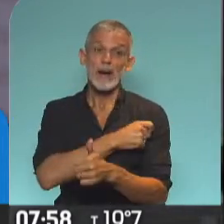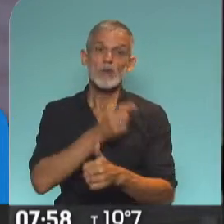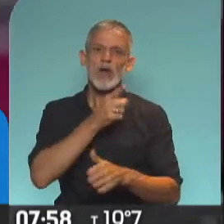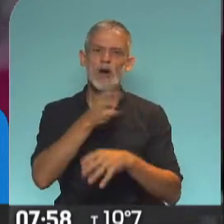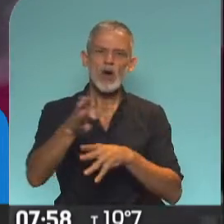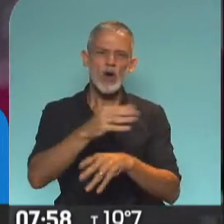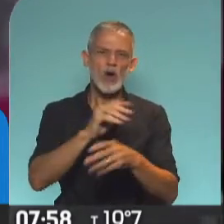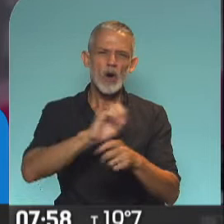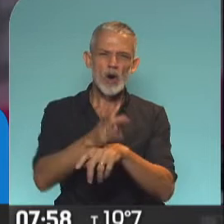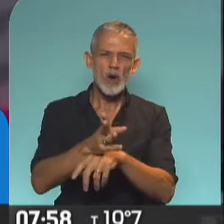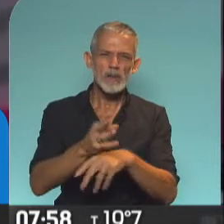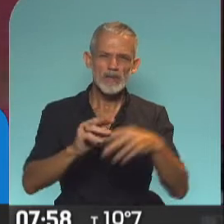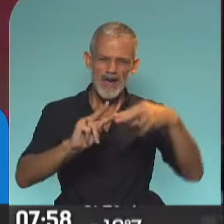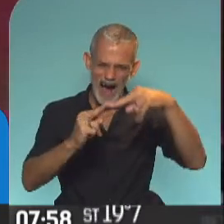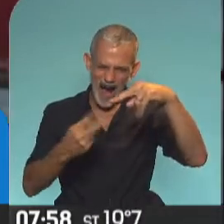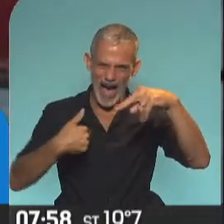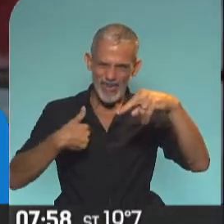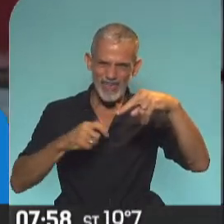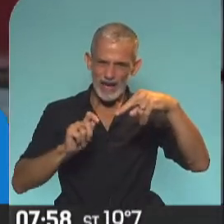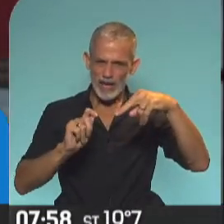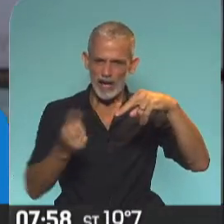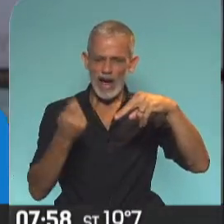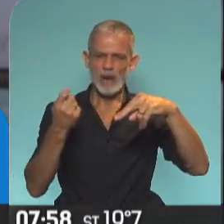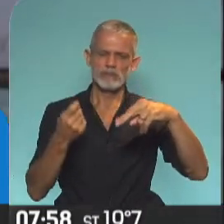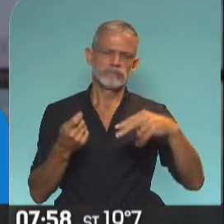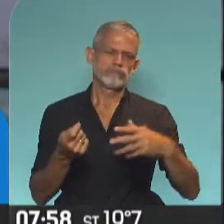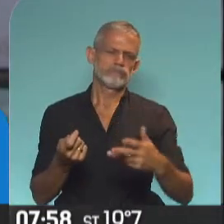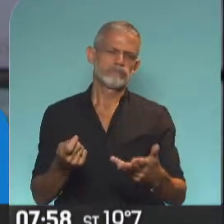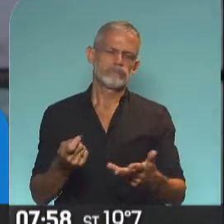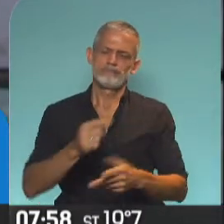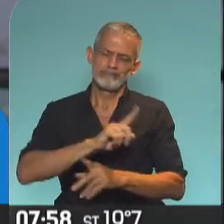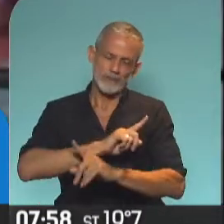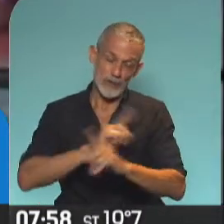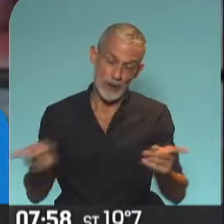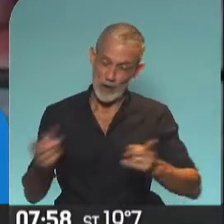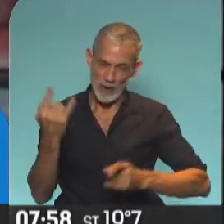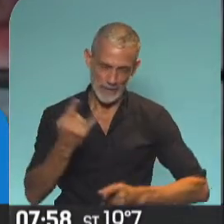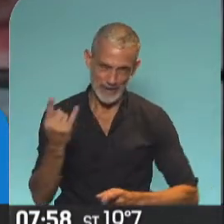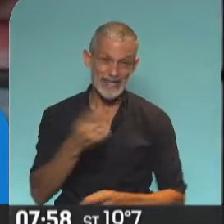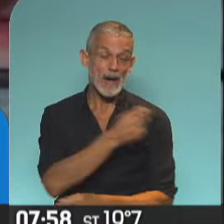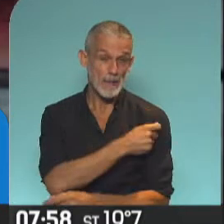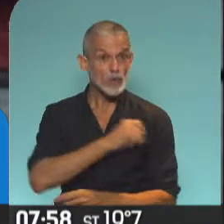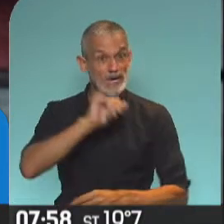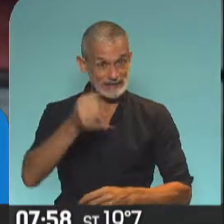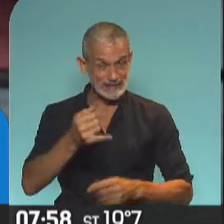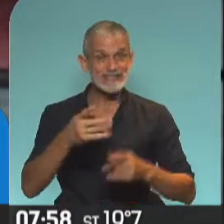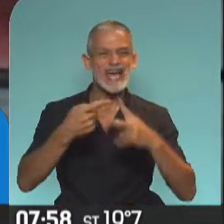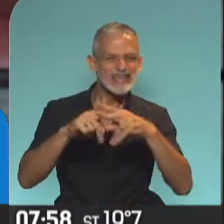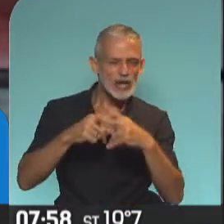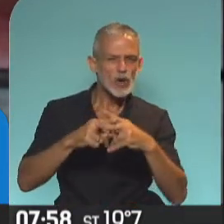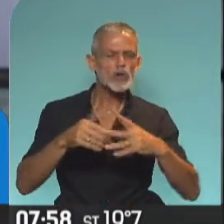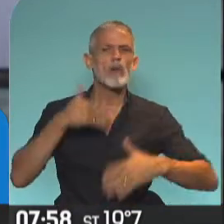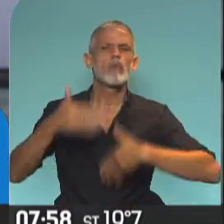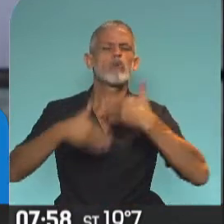COVID te modifica el ADN? No, no. De ninguna manera. Eso no es cierto. Las vacunas sí pertenecen a tecnologías muy